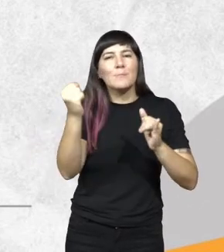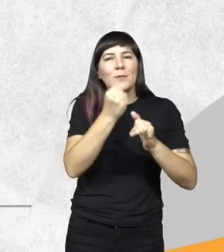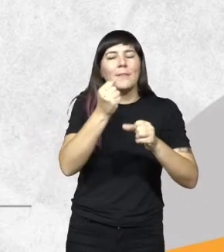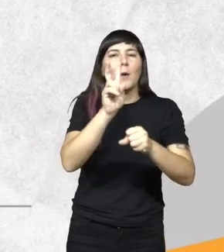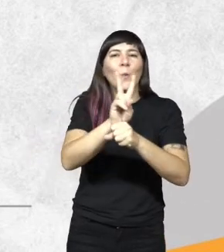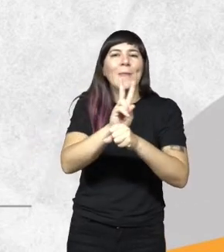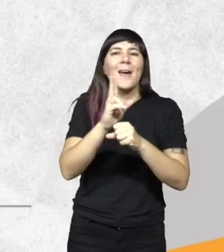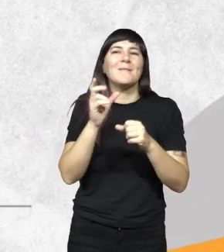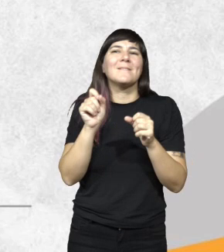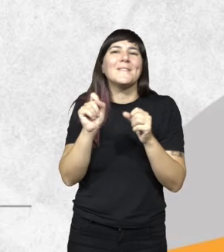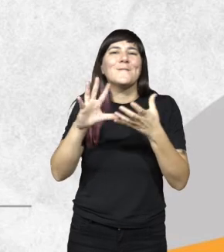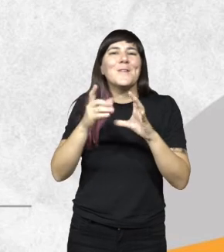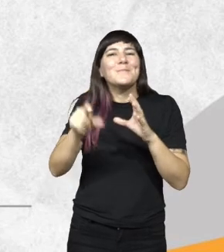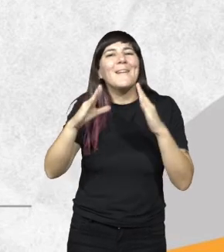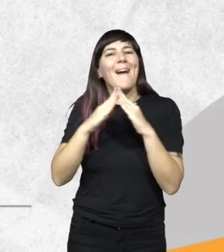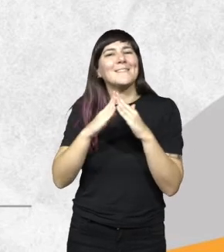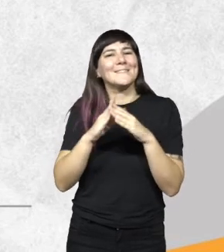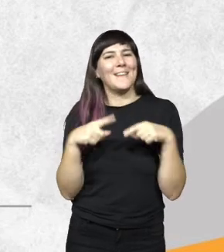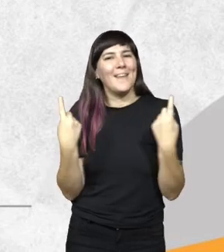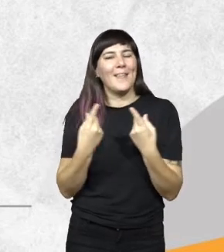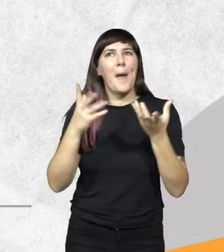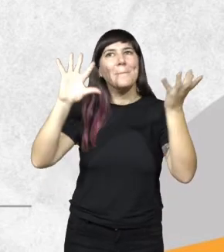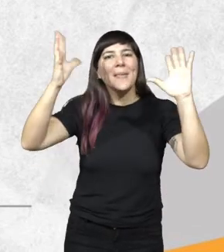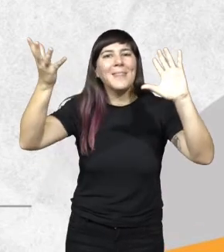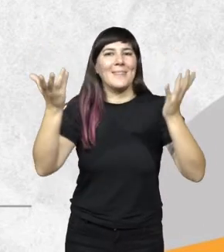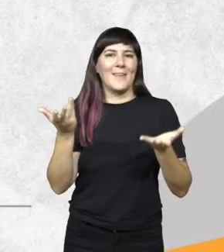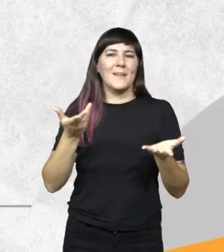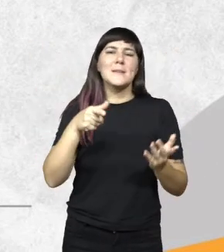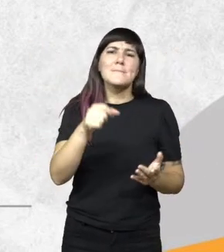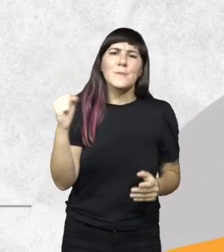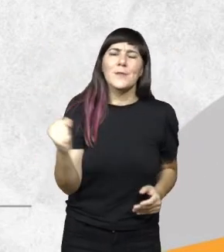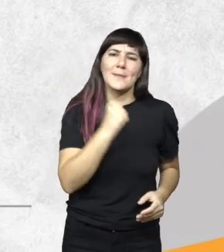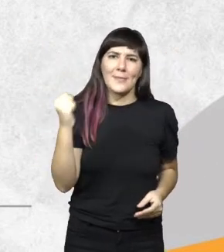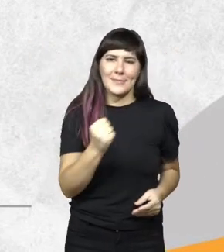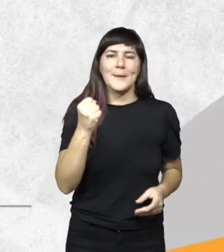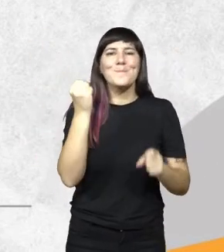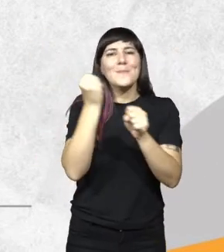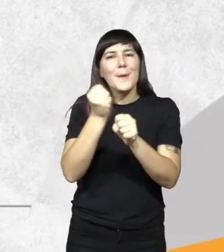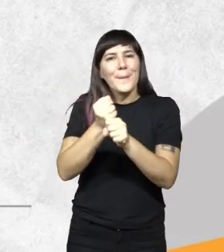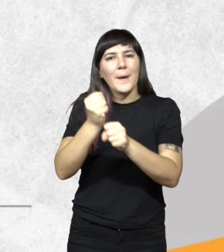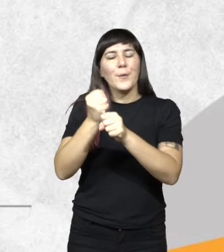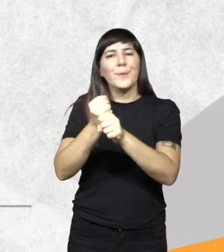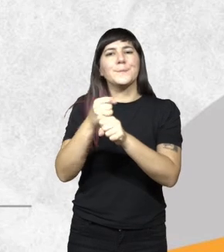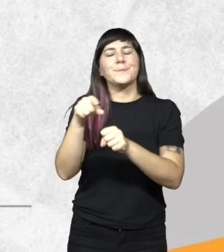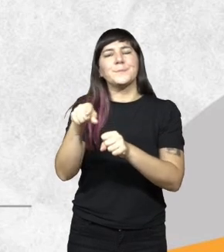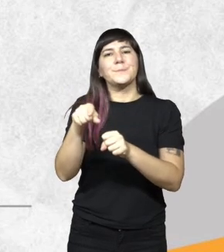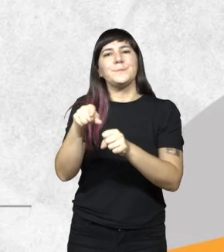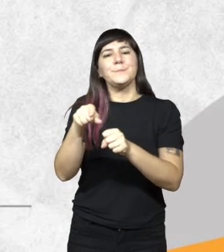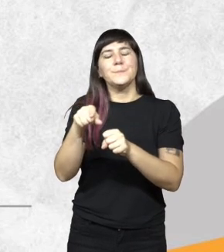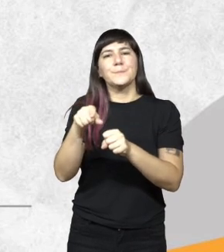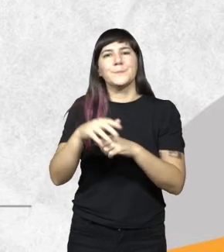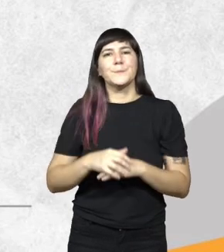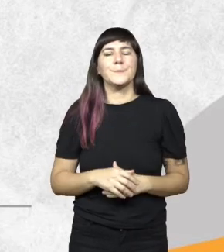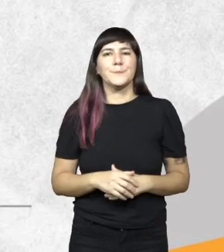es cuidar nuestra casa común cuán importante es cuidar el ambiente y qué importancia tiene el trabajo que se hace con todas